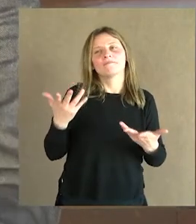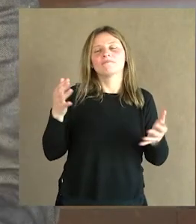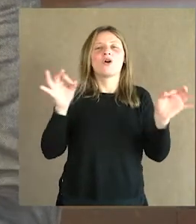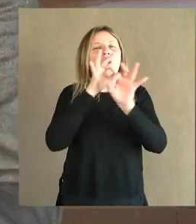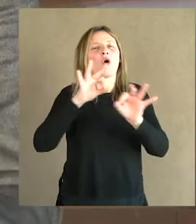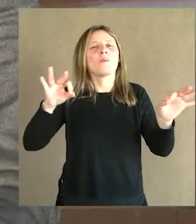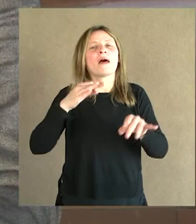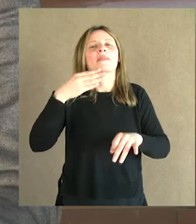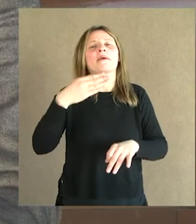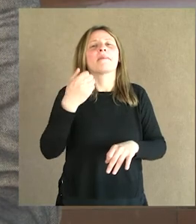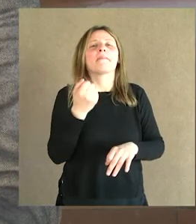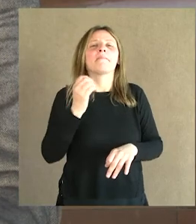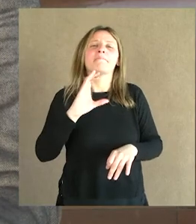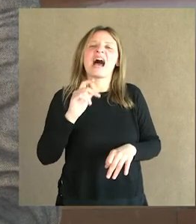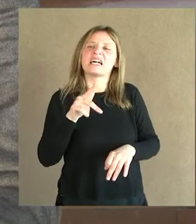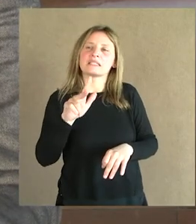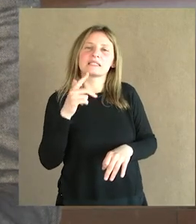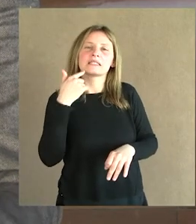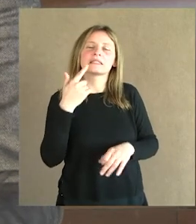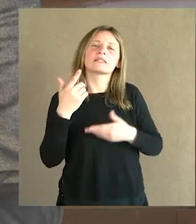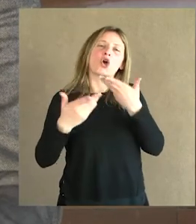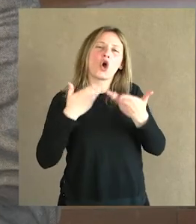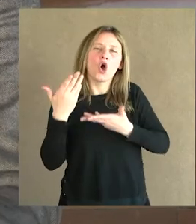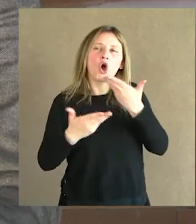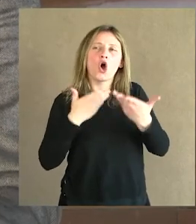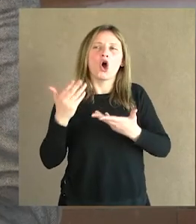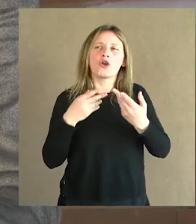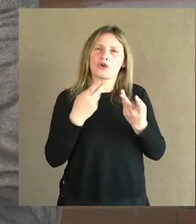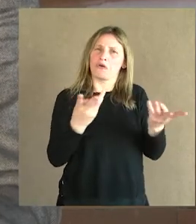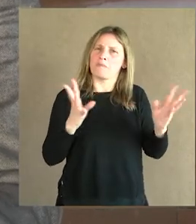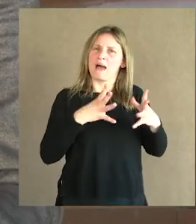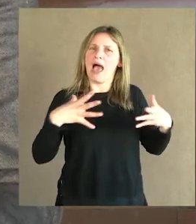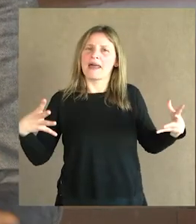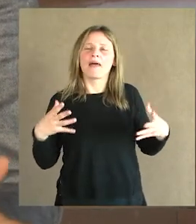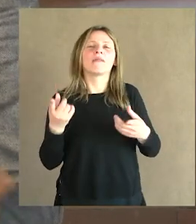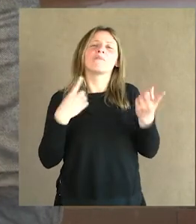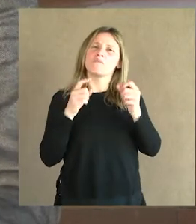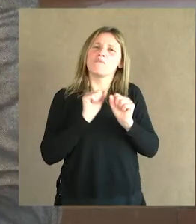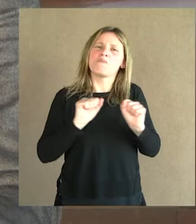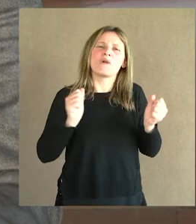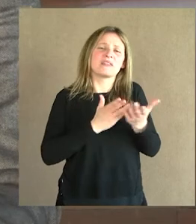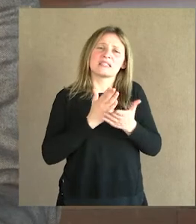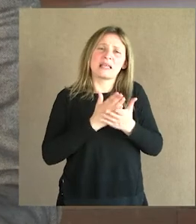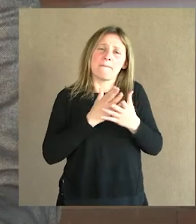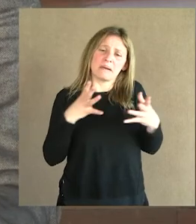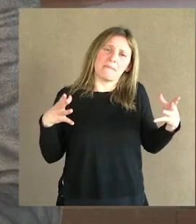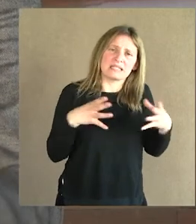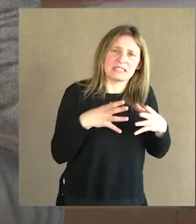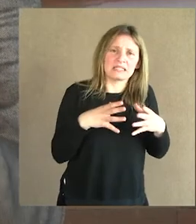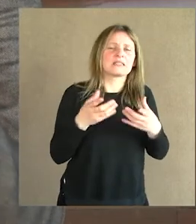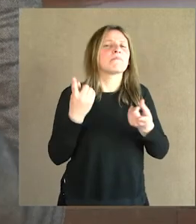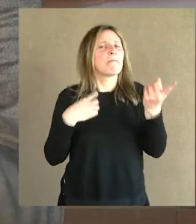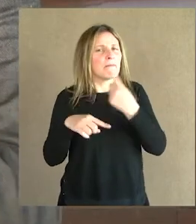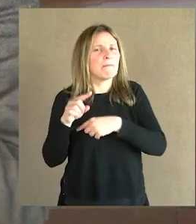obra de bajo en general, cuando escuchamos música coral, a una orquesta ya de mayores dimensiones. Si bien puede ser siempre de cámara, pero